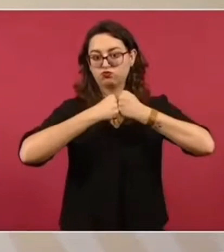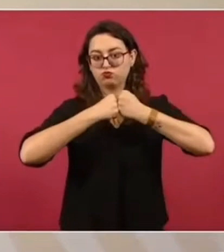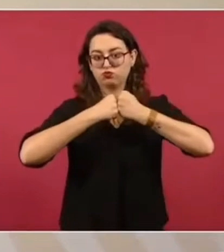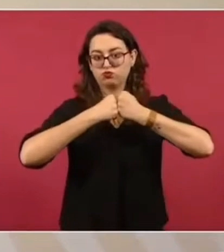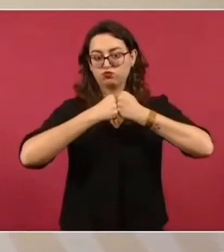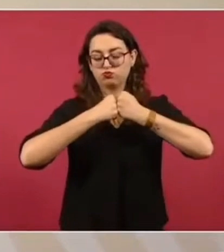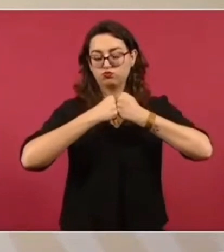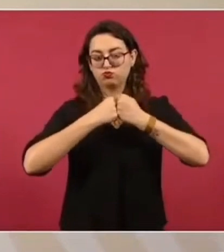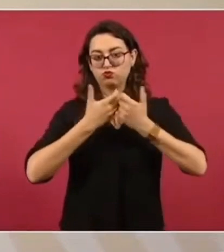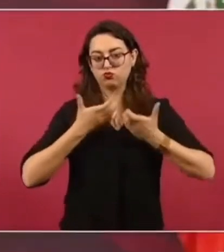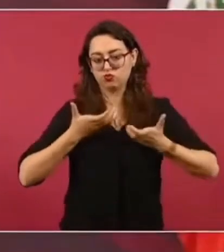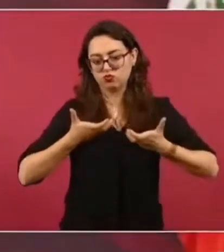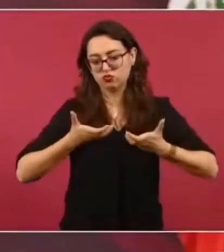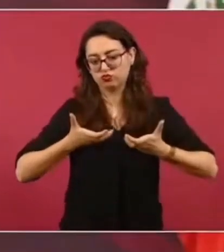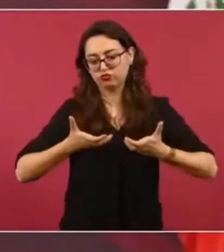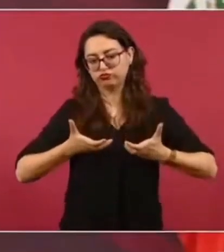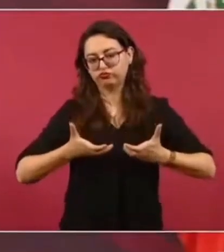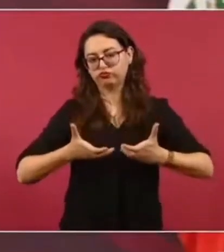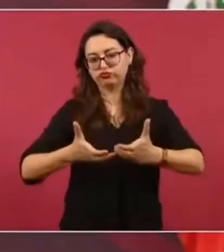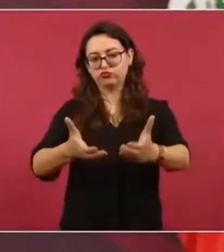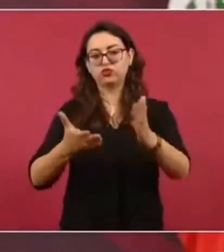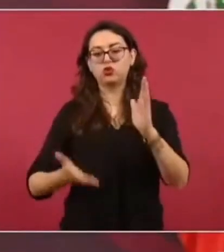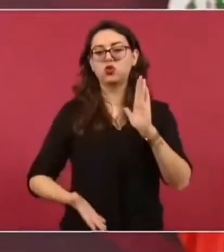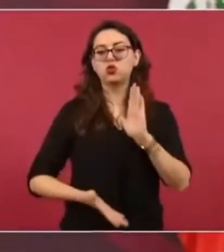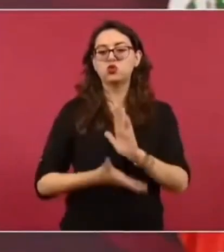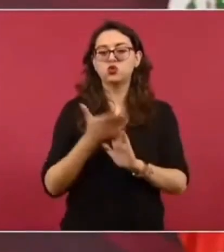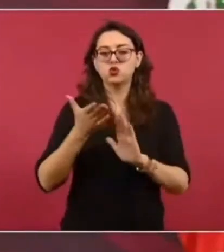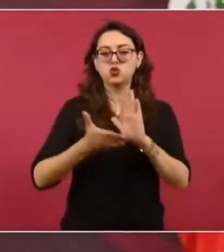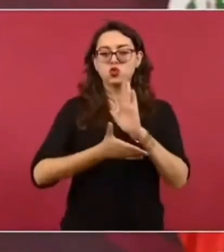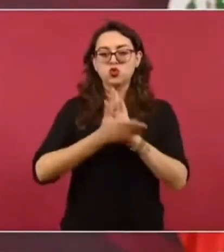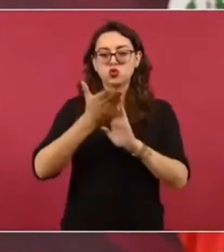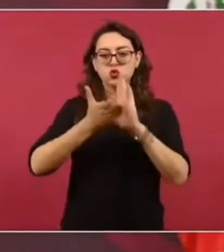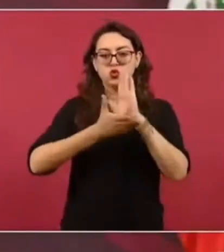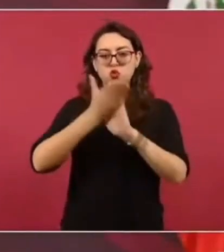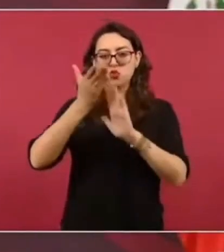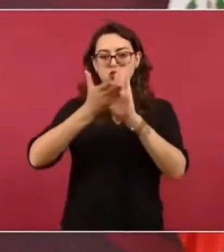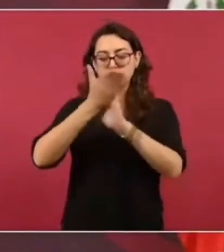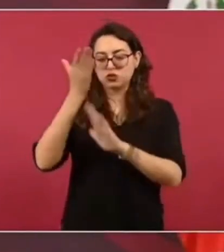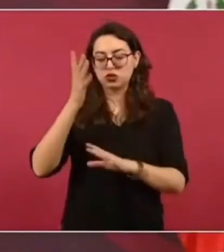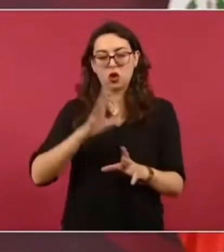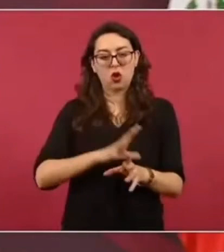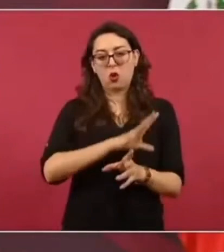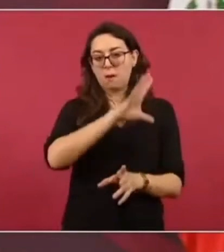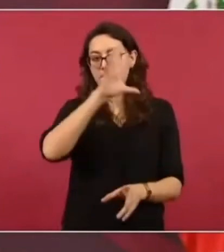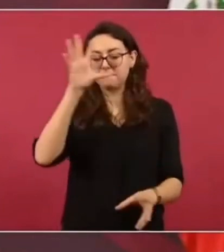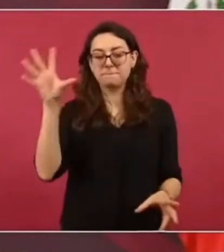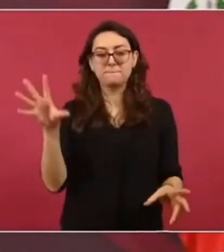en una vialidad por toda la línea fronteriza